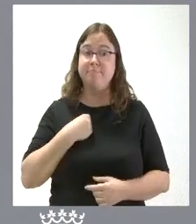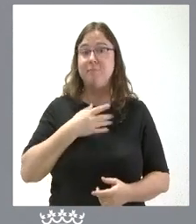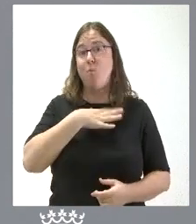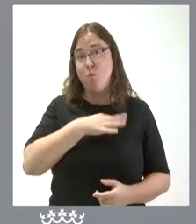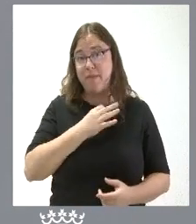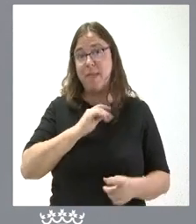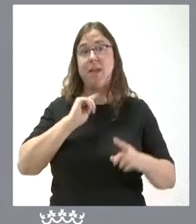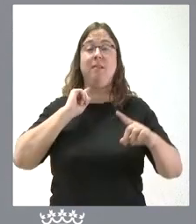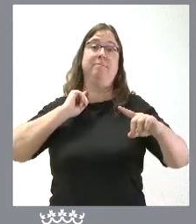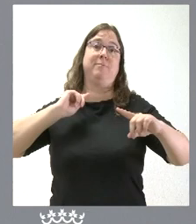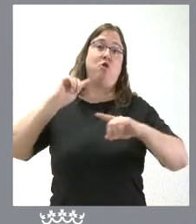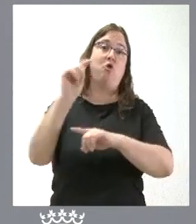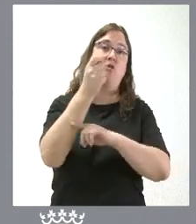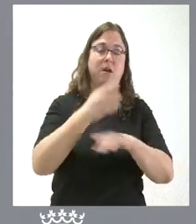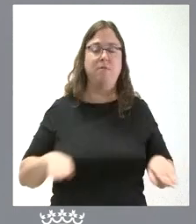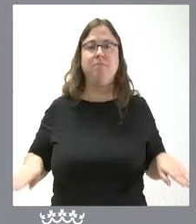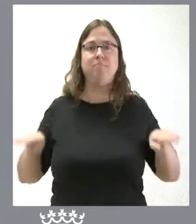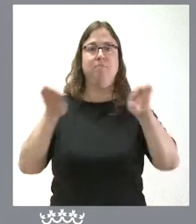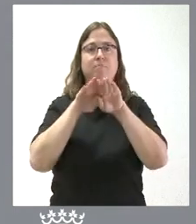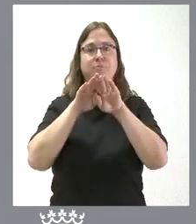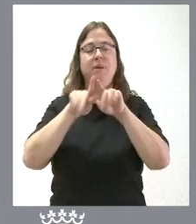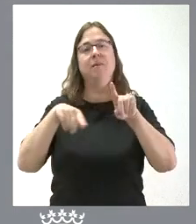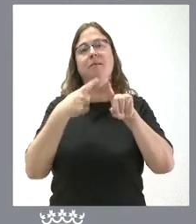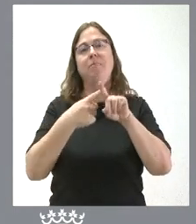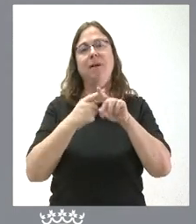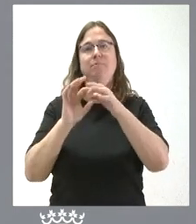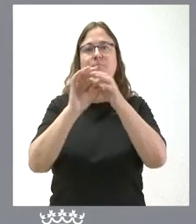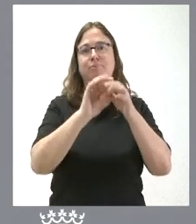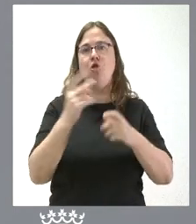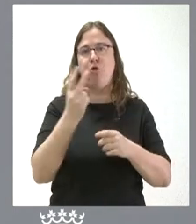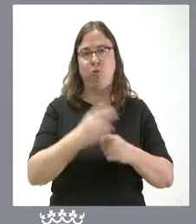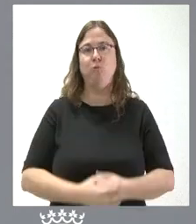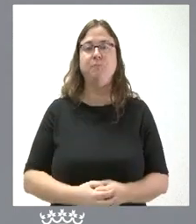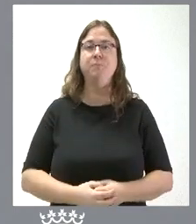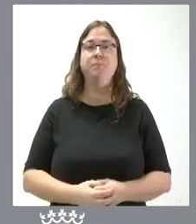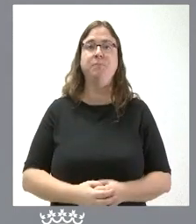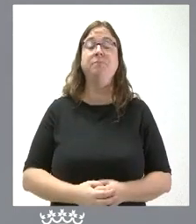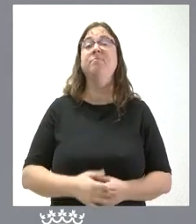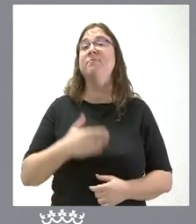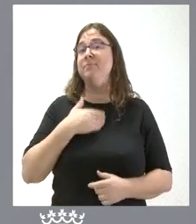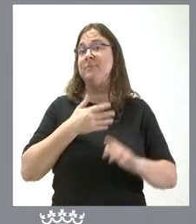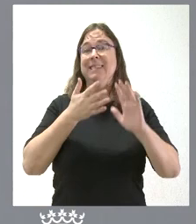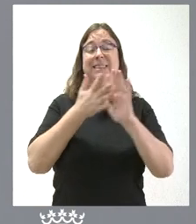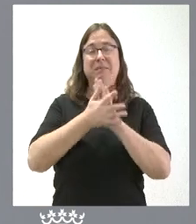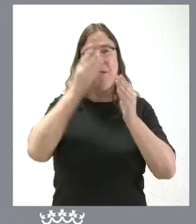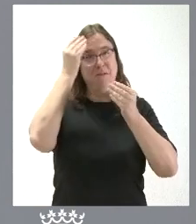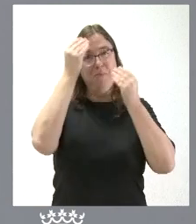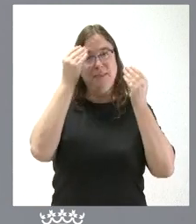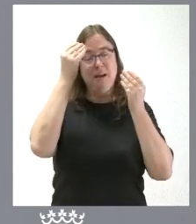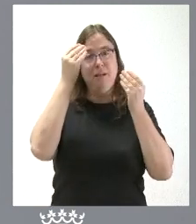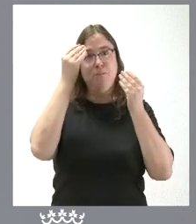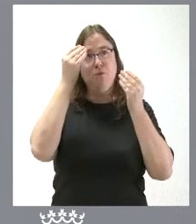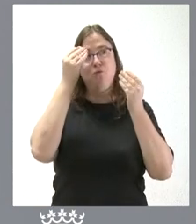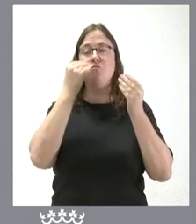pues alcanzar este nivel de equidad y de igualdad en este volumen de reparto luego muy lejos de pensar que